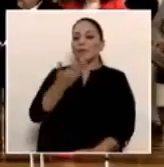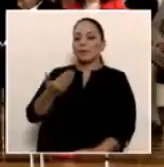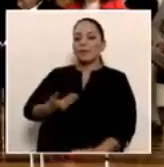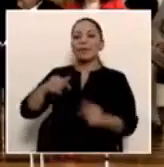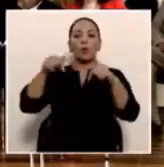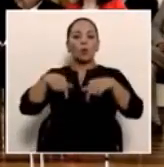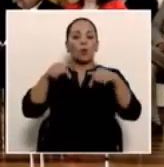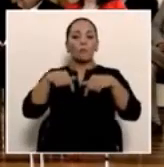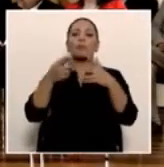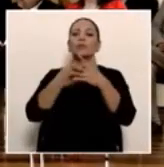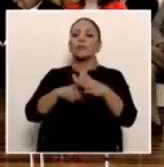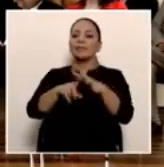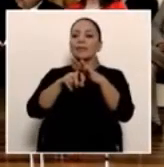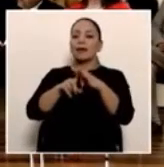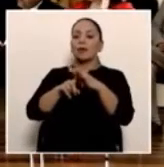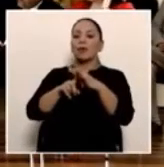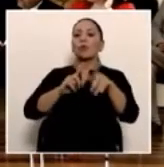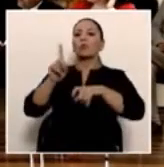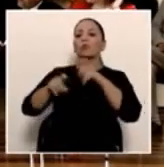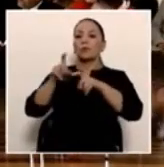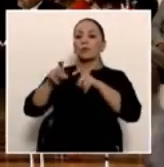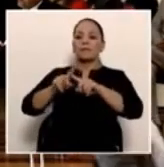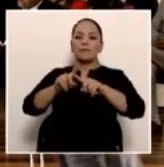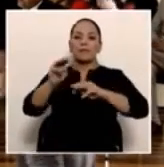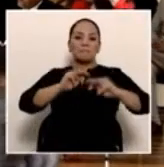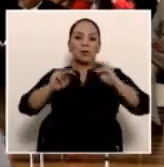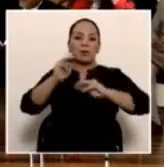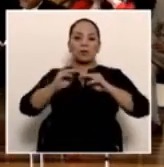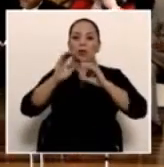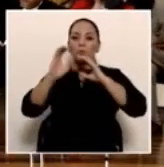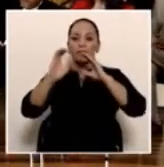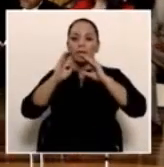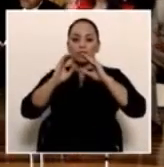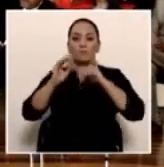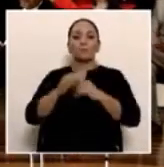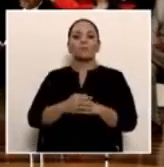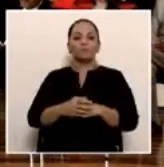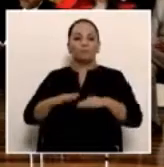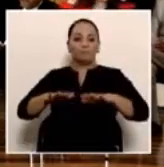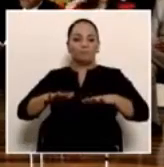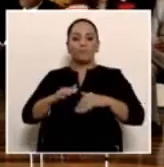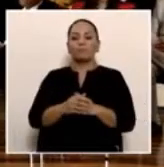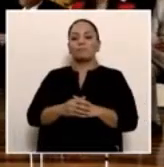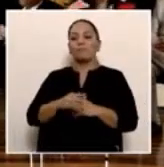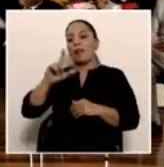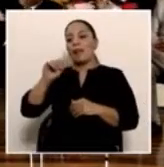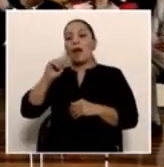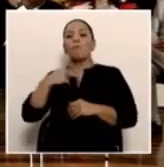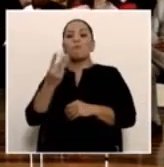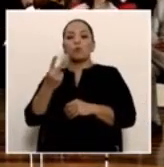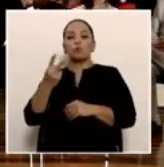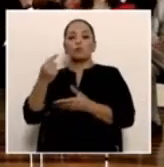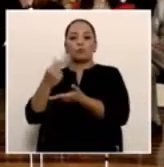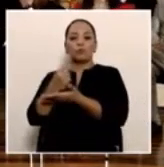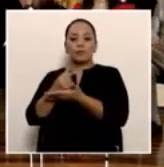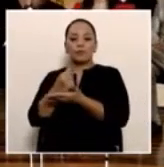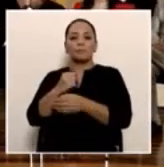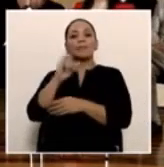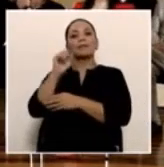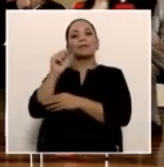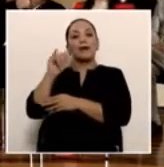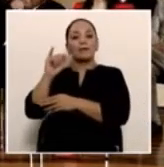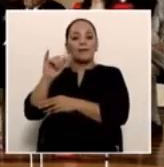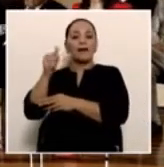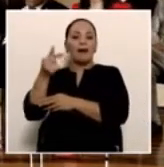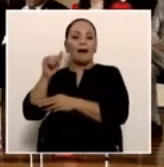Hoy vamos a iniciar con las consultas de los medios de comunicación regionales. La voz de Hueycoechea, Isai Jara, hace la